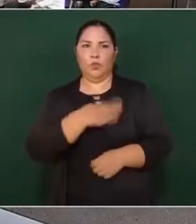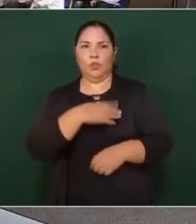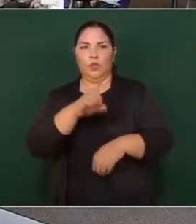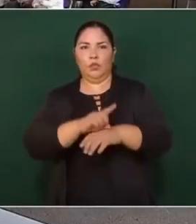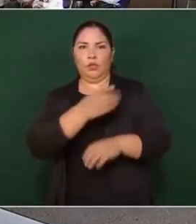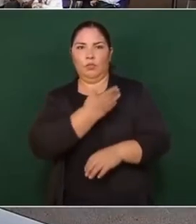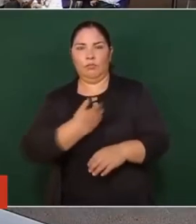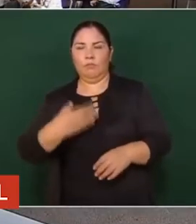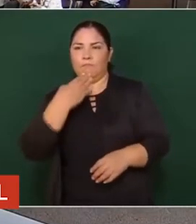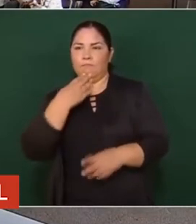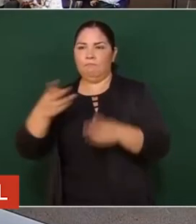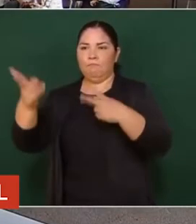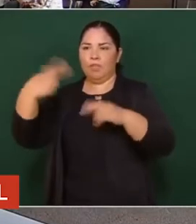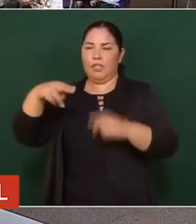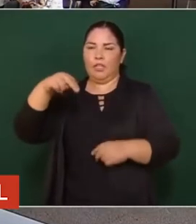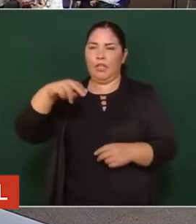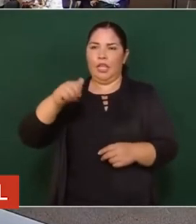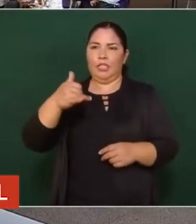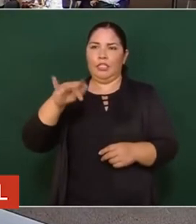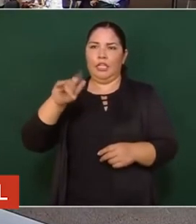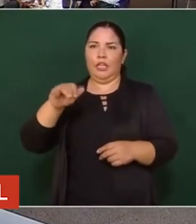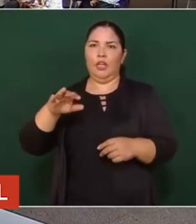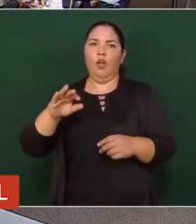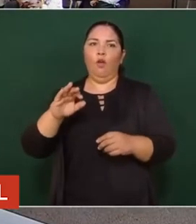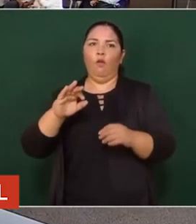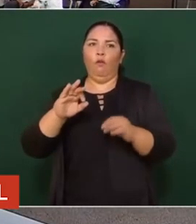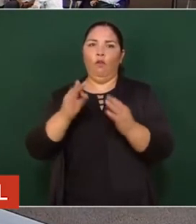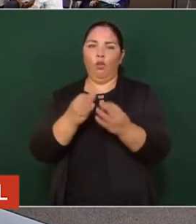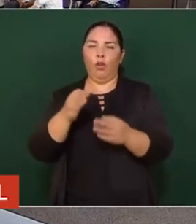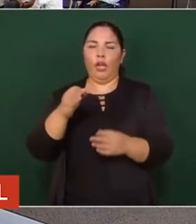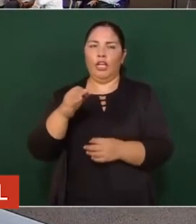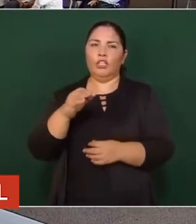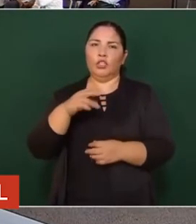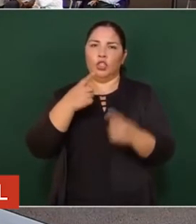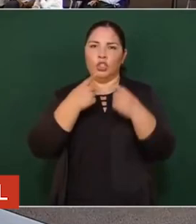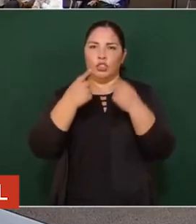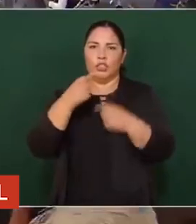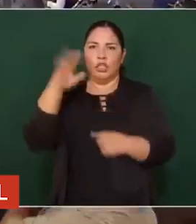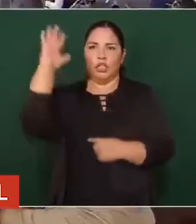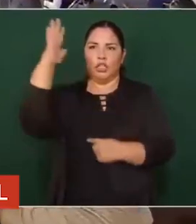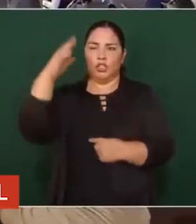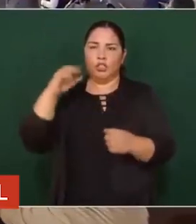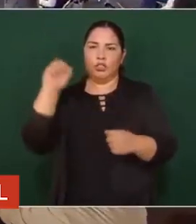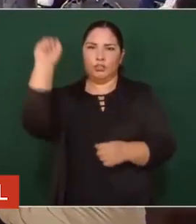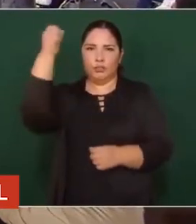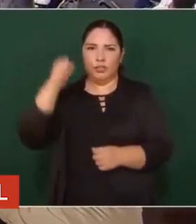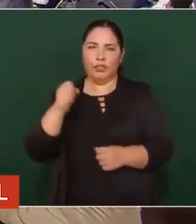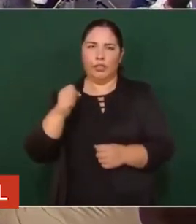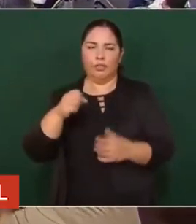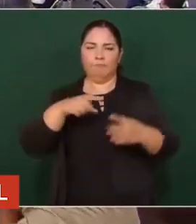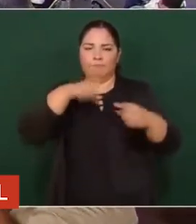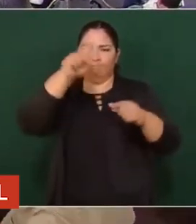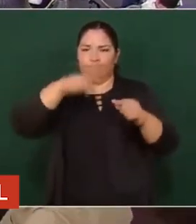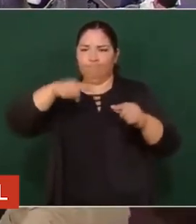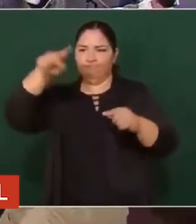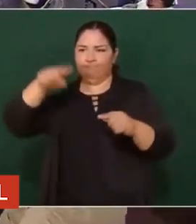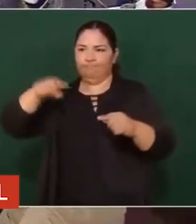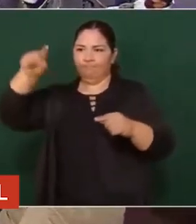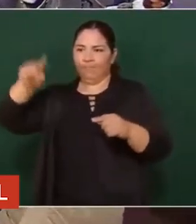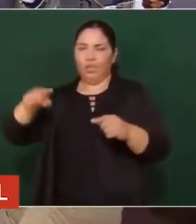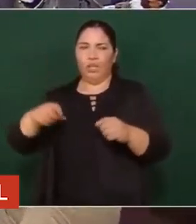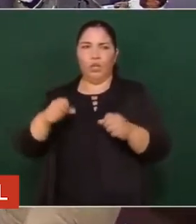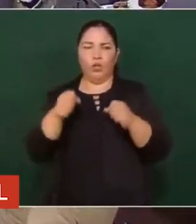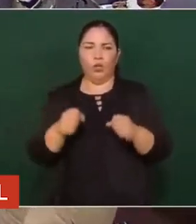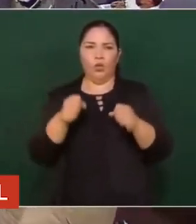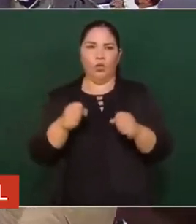Presidente, bienvenido. Nayeli Casillas de Fórmula Noticias y El Sol de Sinaloa. Referente a las estadísticas que mencionaban en el tema de